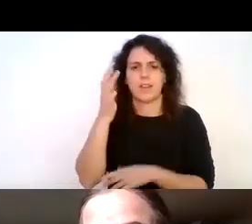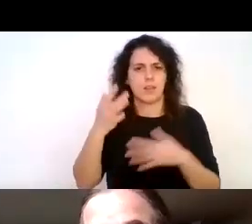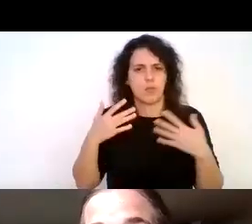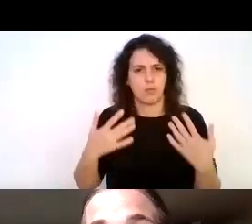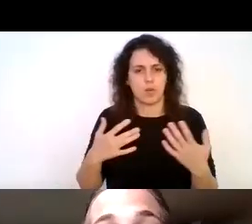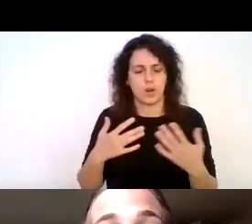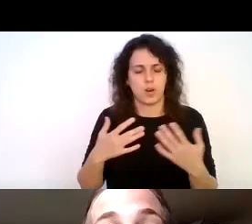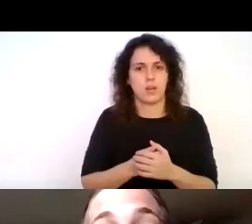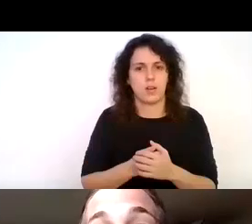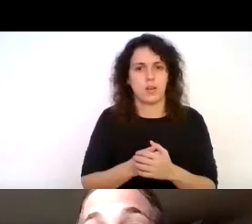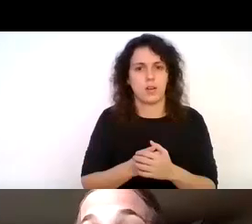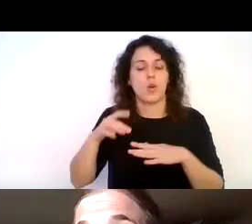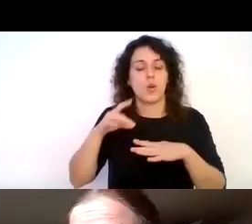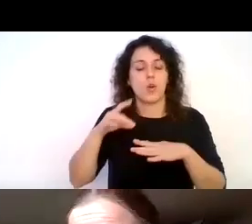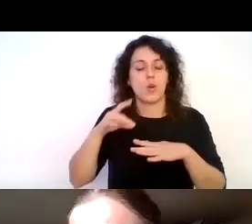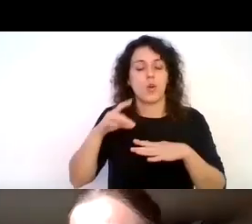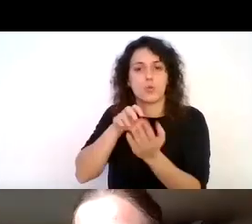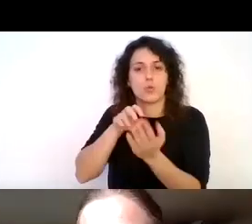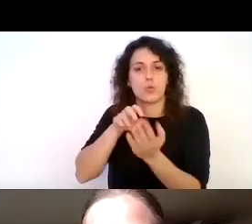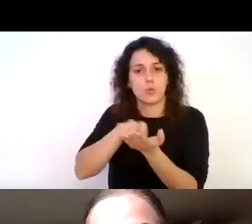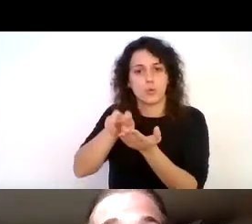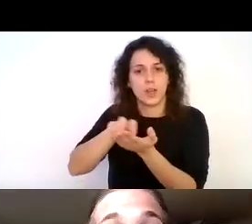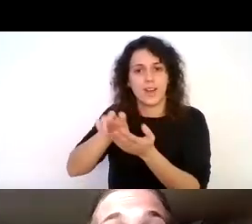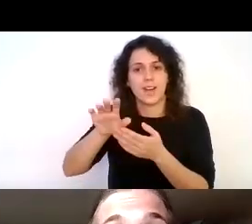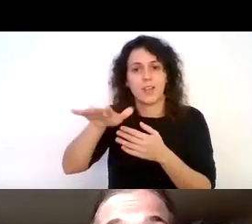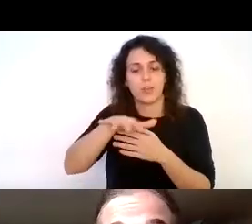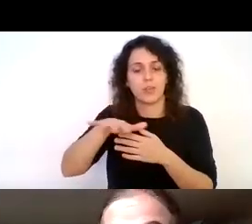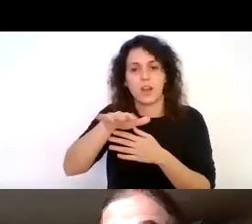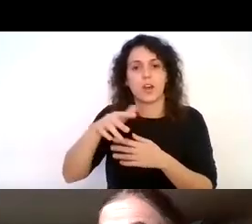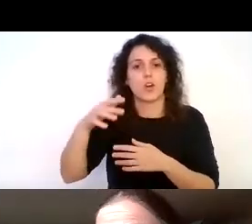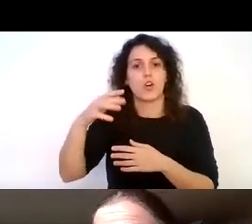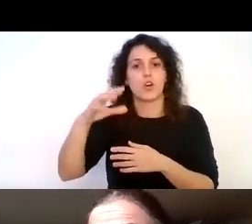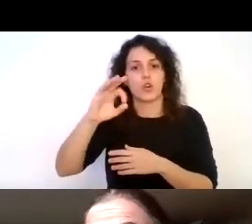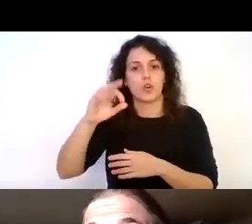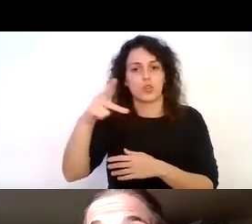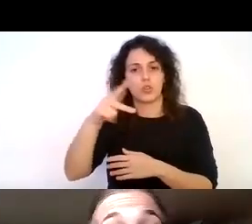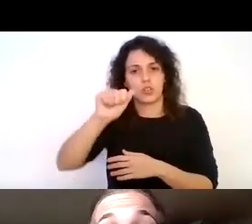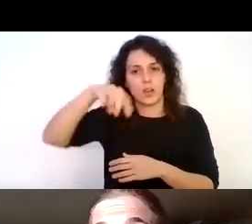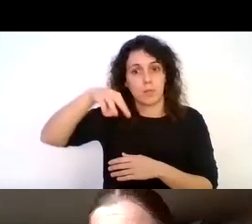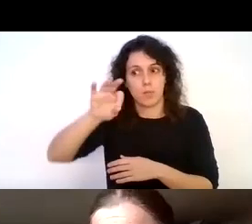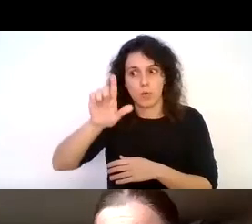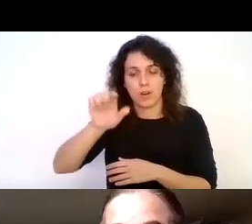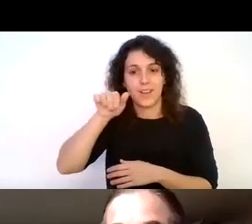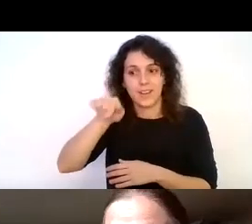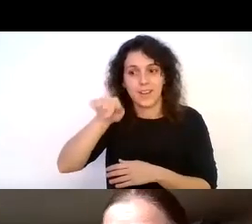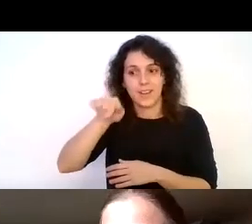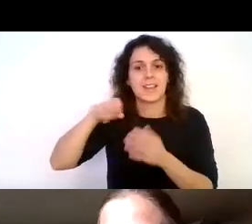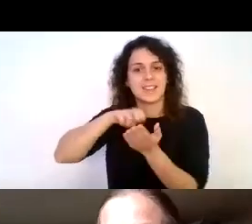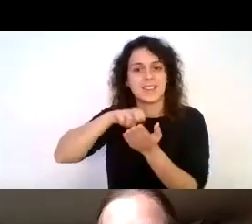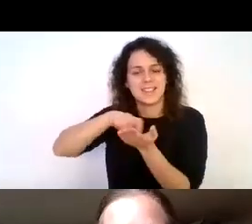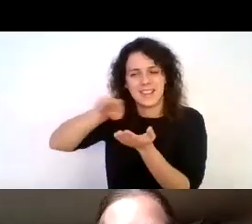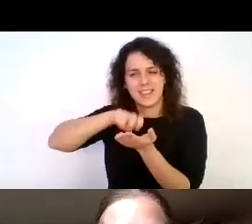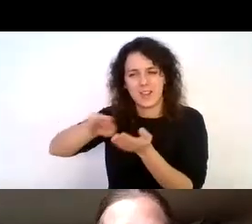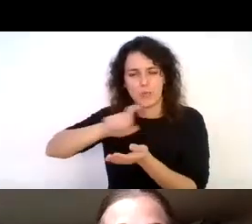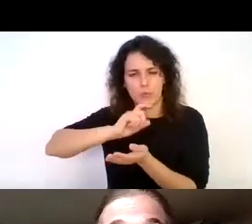una ruta hacia el valle cochamó el valle cochamó es un sendero muy difícil